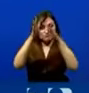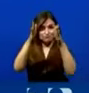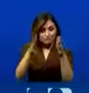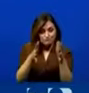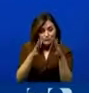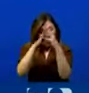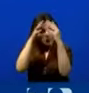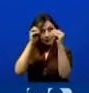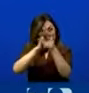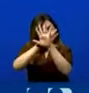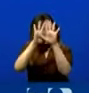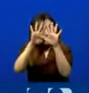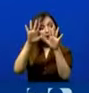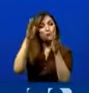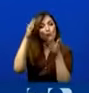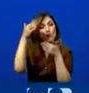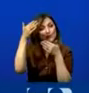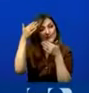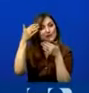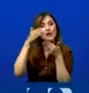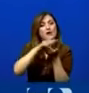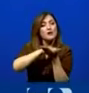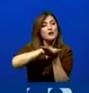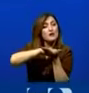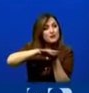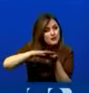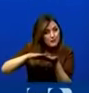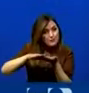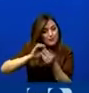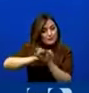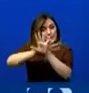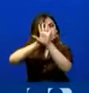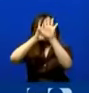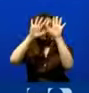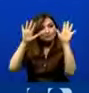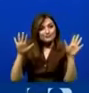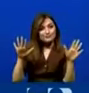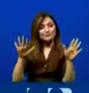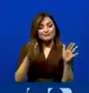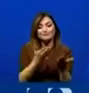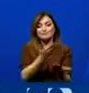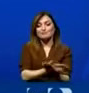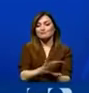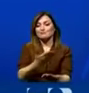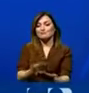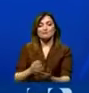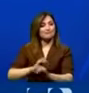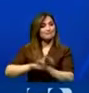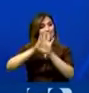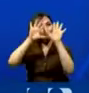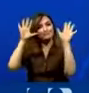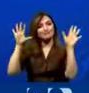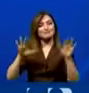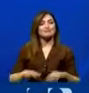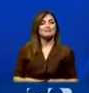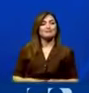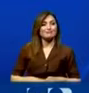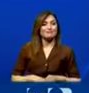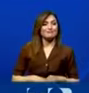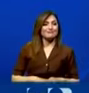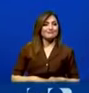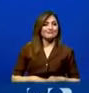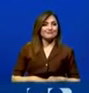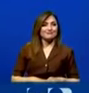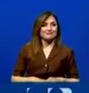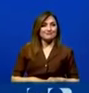que la política debe hacerse transparentemente y con acuerdos sobre la mesa. Es absolutamente indispensable. Estos acuerdos deben